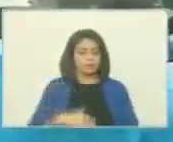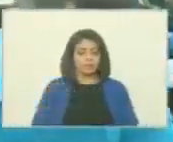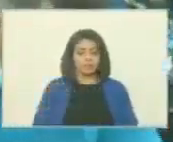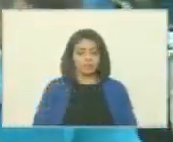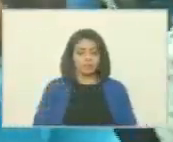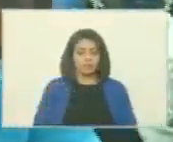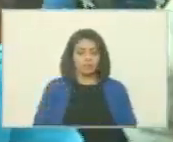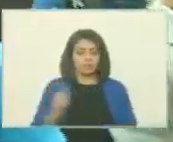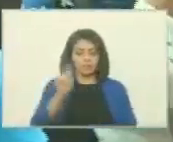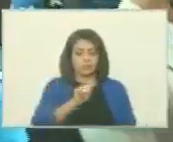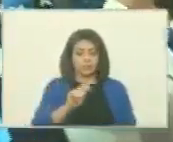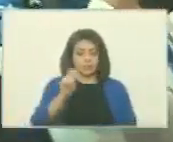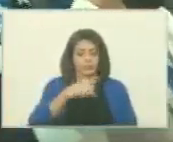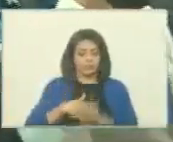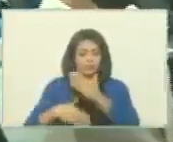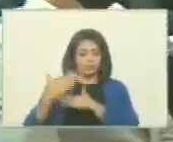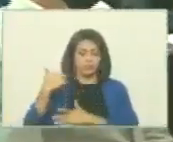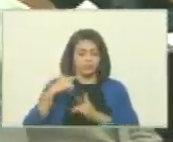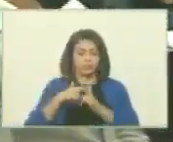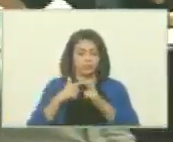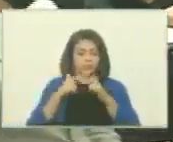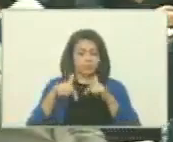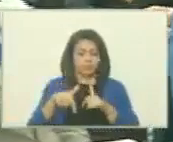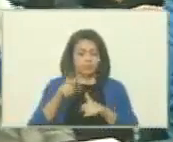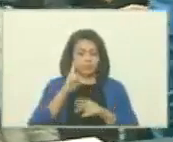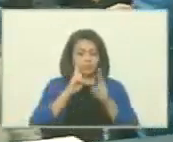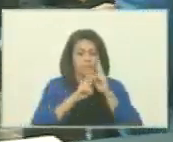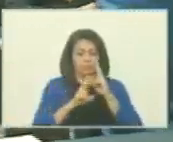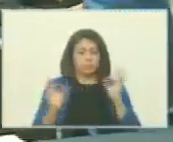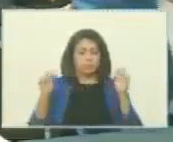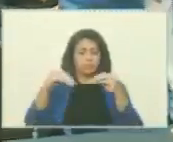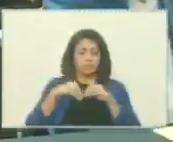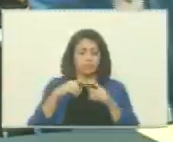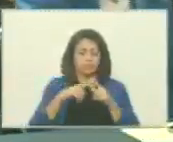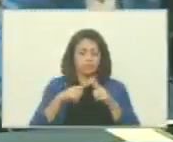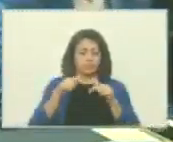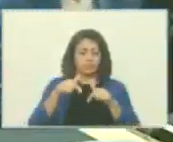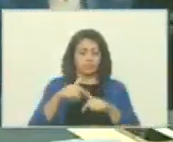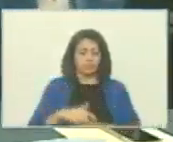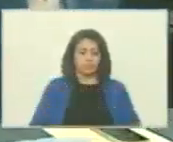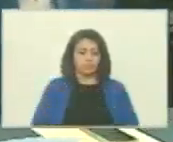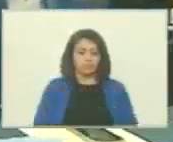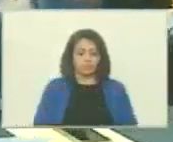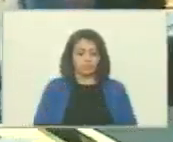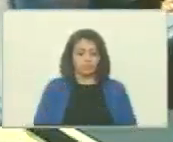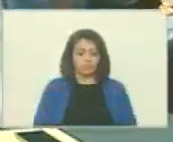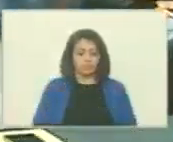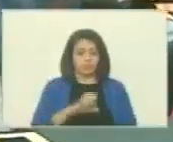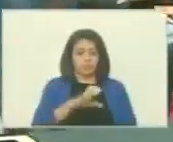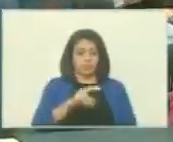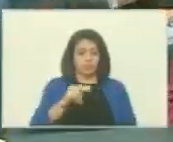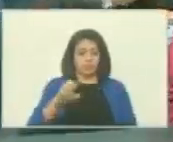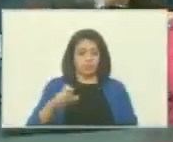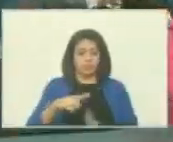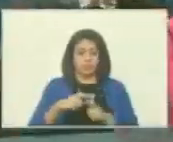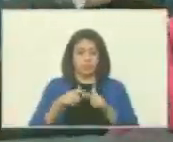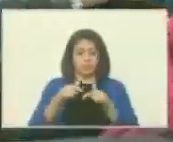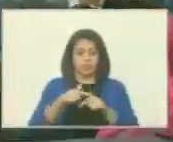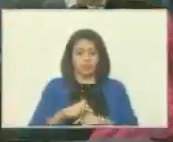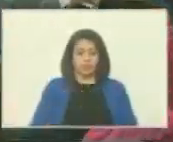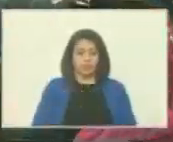meses atrás. Pues como se vio la conformación del CNE, la